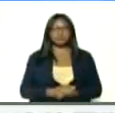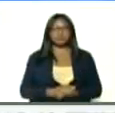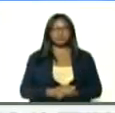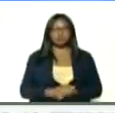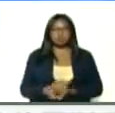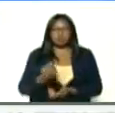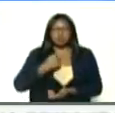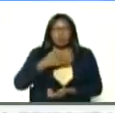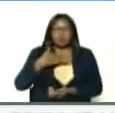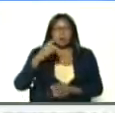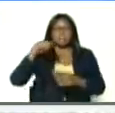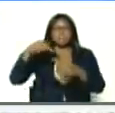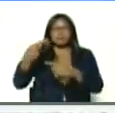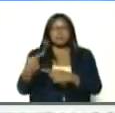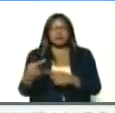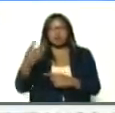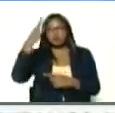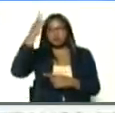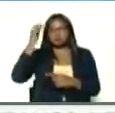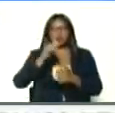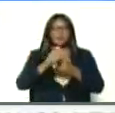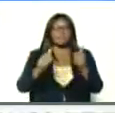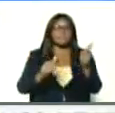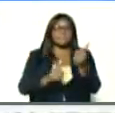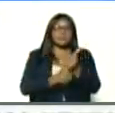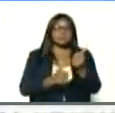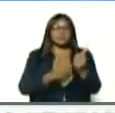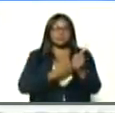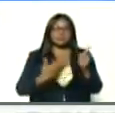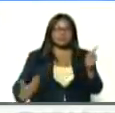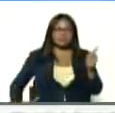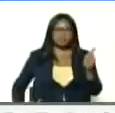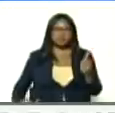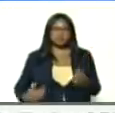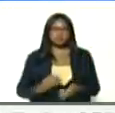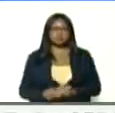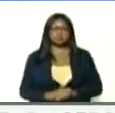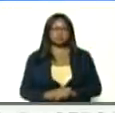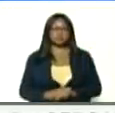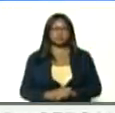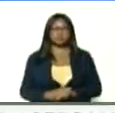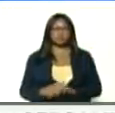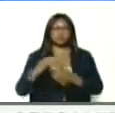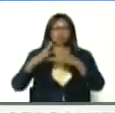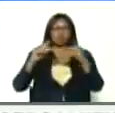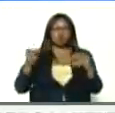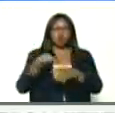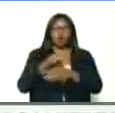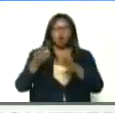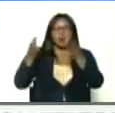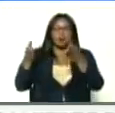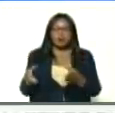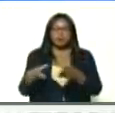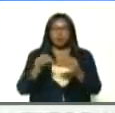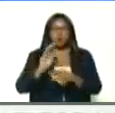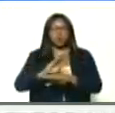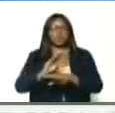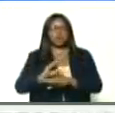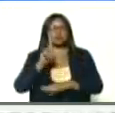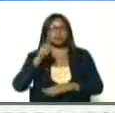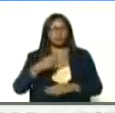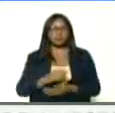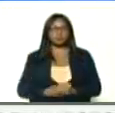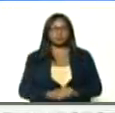yo quiero, mañana, mañana hay un consejo, de vicepresidentes, con todos los gobernadores, gobernadoras, y protectores,